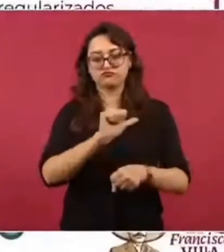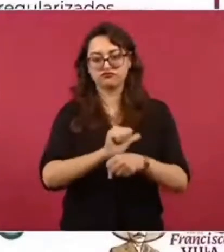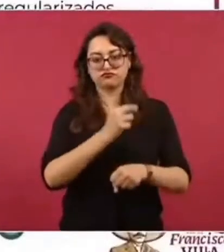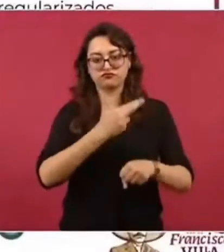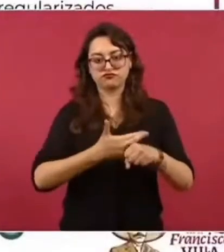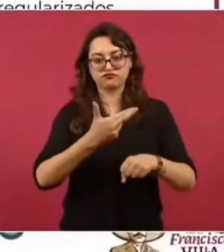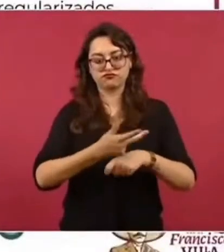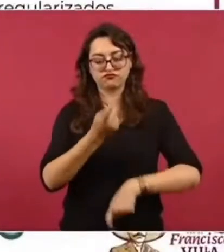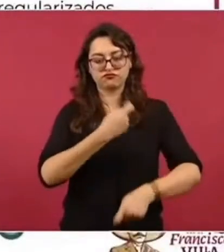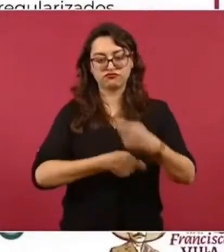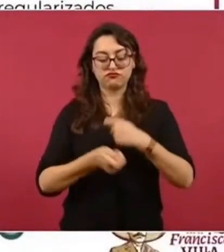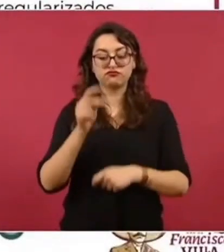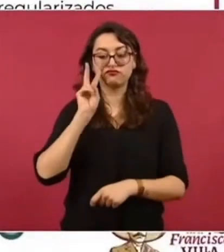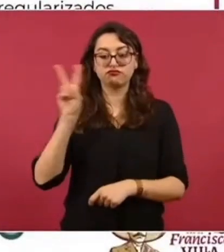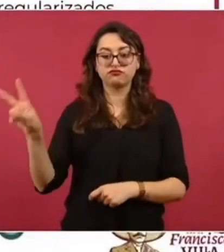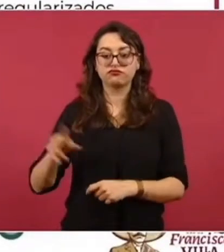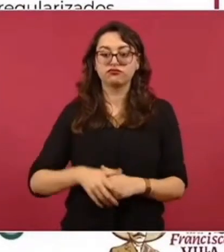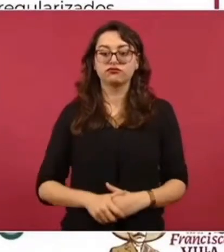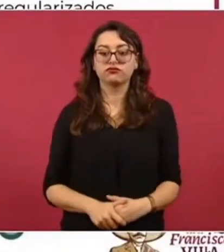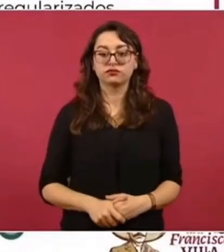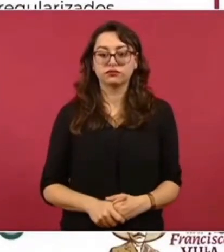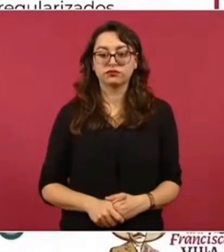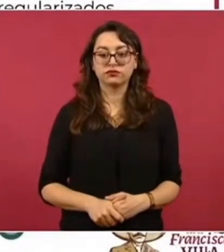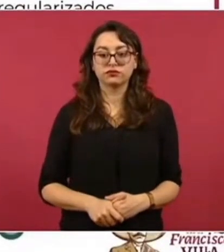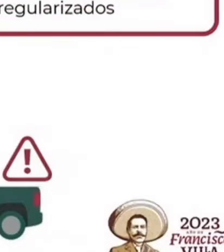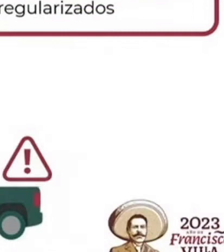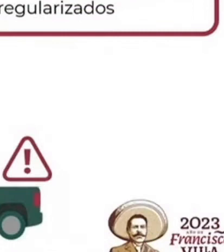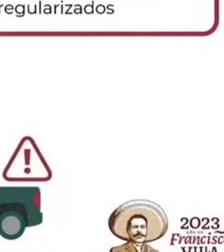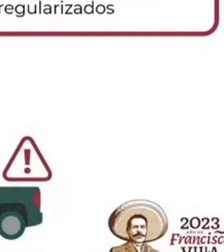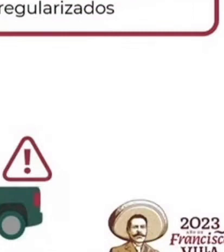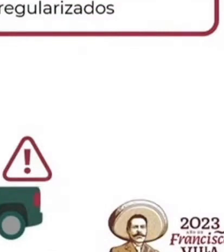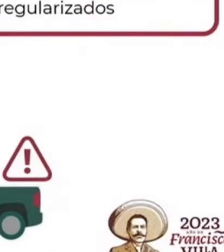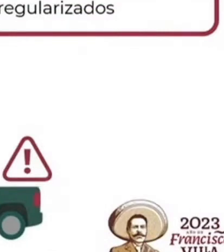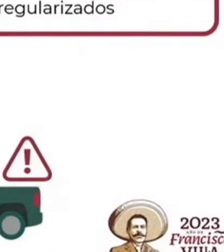doscientos cincuenta y dos mil vehículos regularizados.